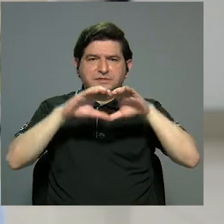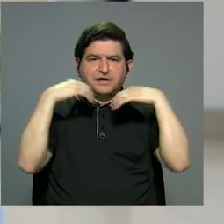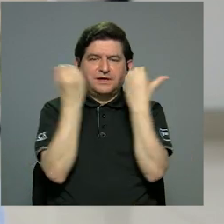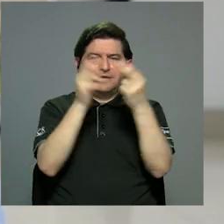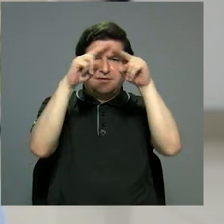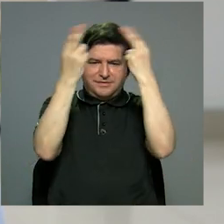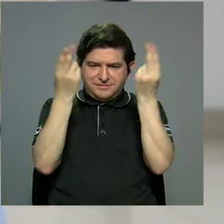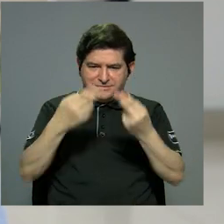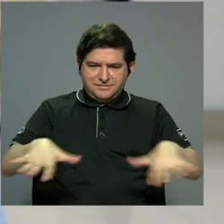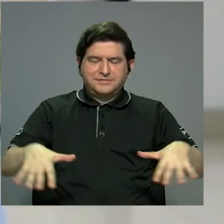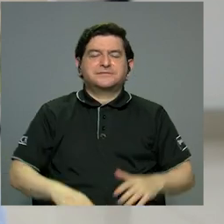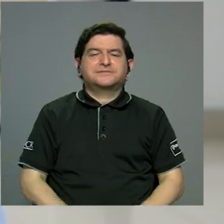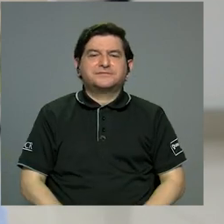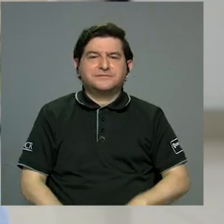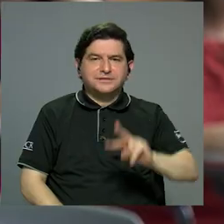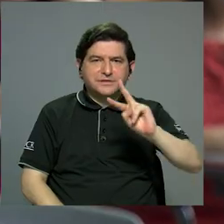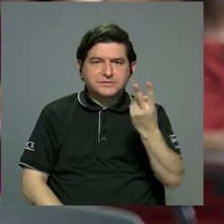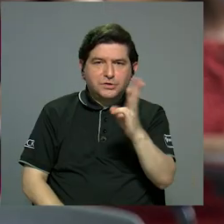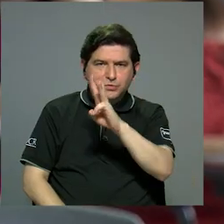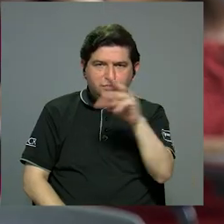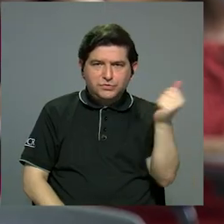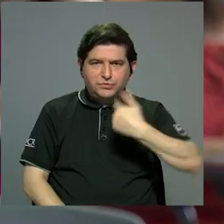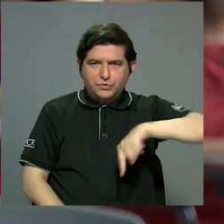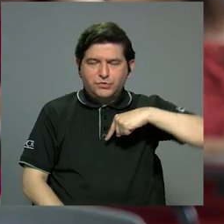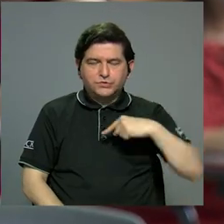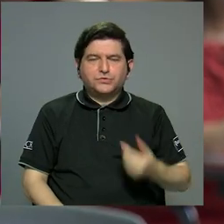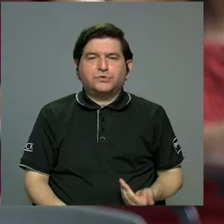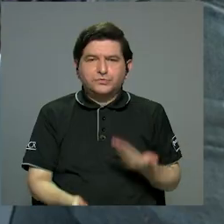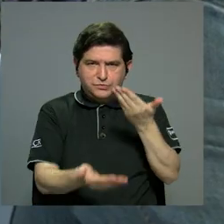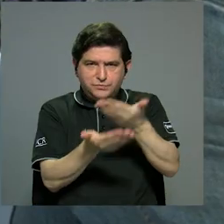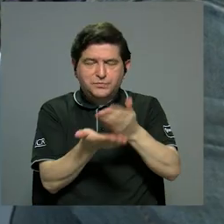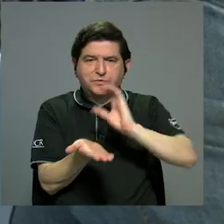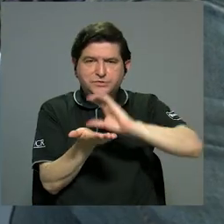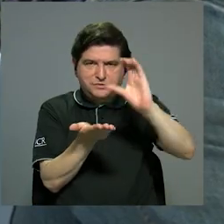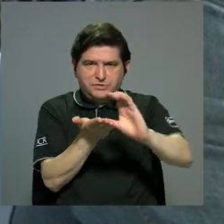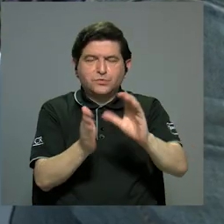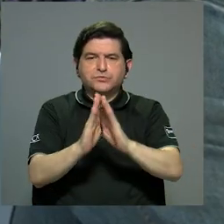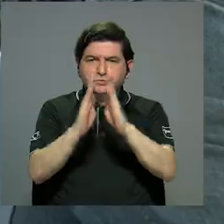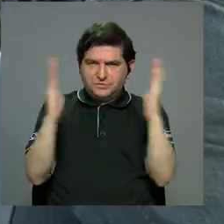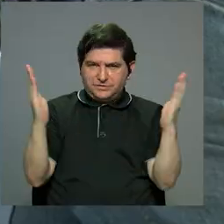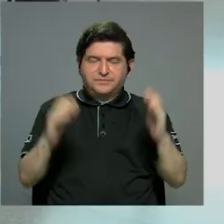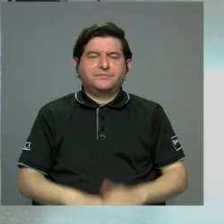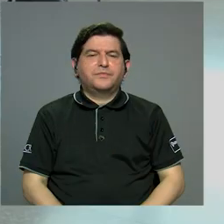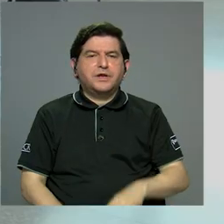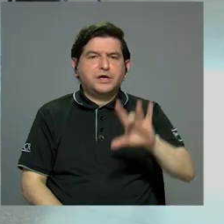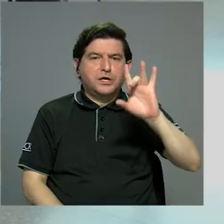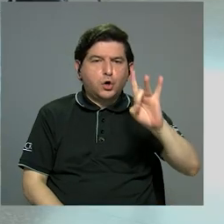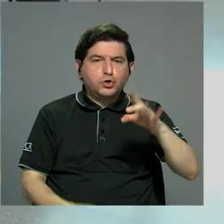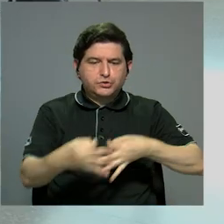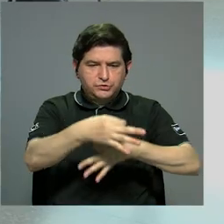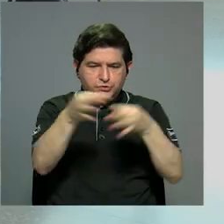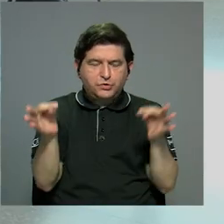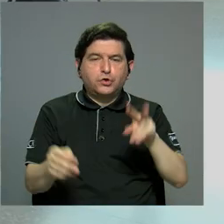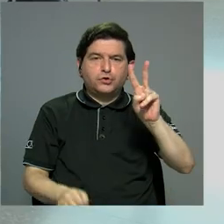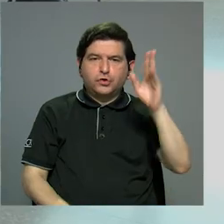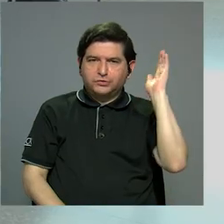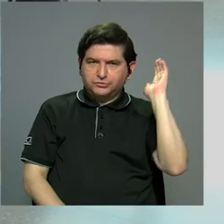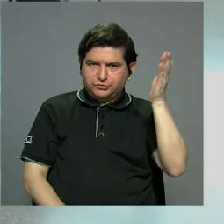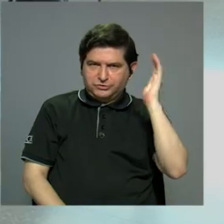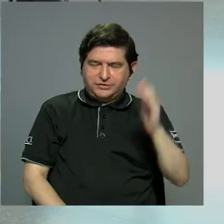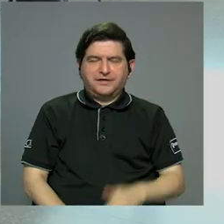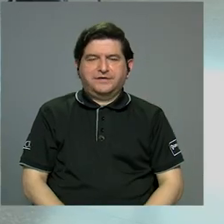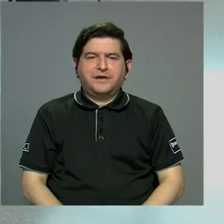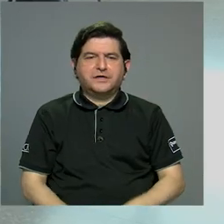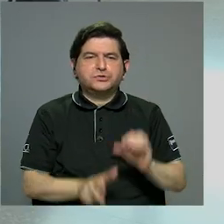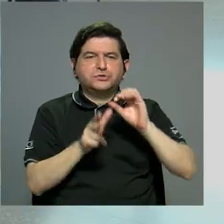clases virtuales. En el segundo semestre estamos abriendo una oferta de cursos amplia, tenemos ocho talleres y dos charlas